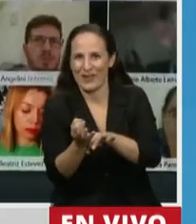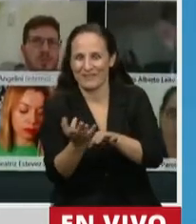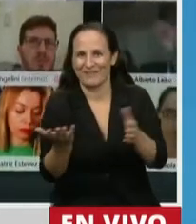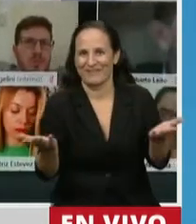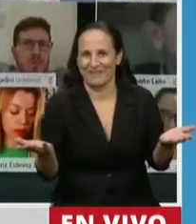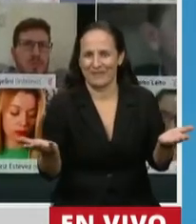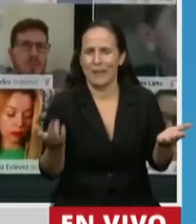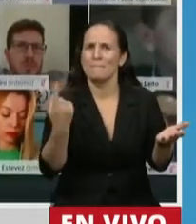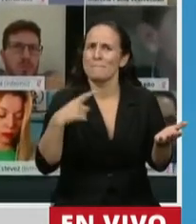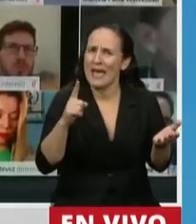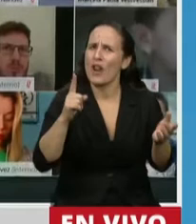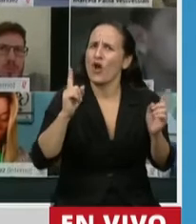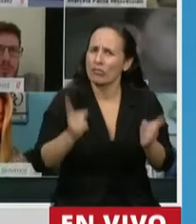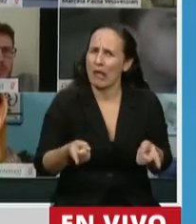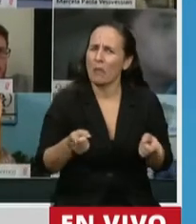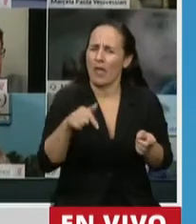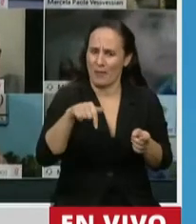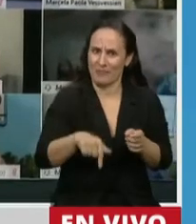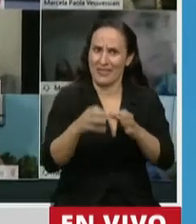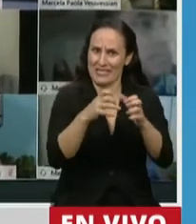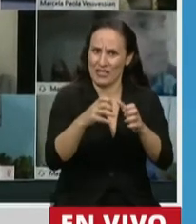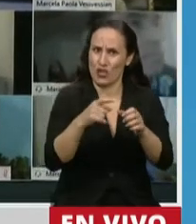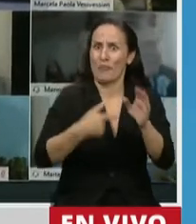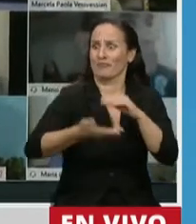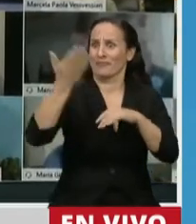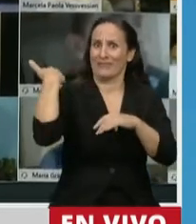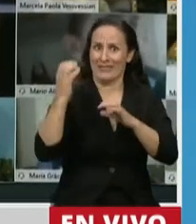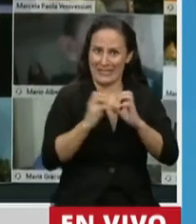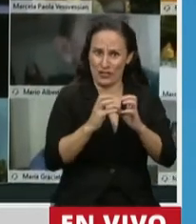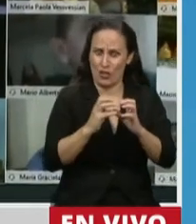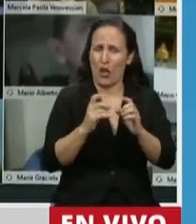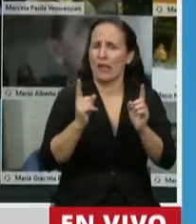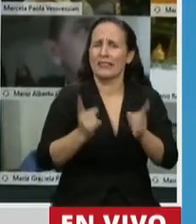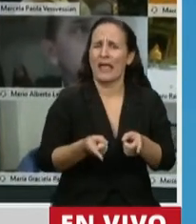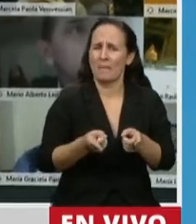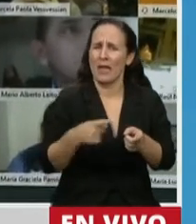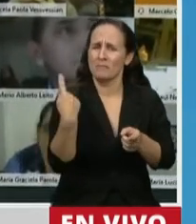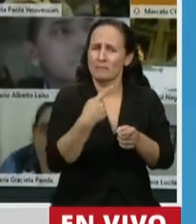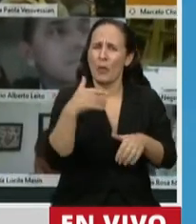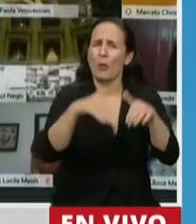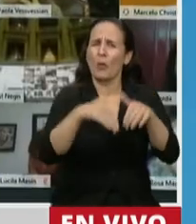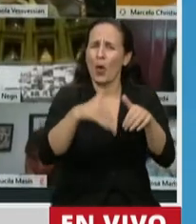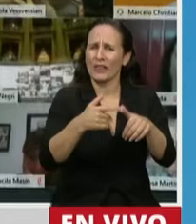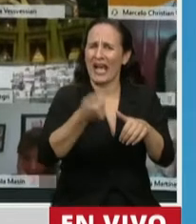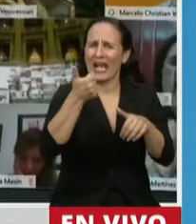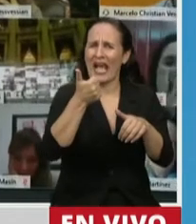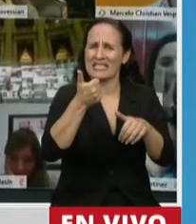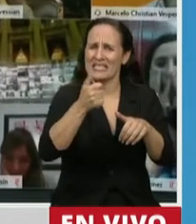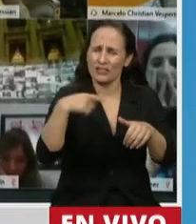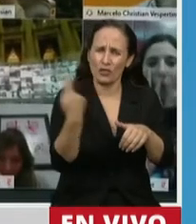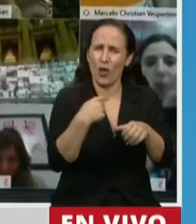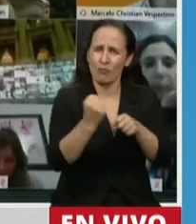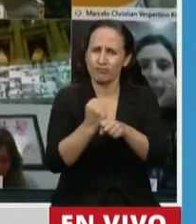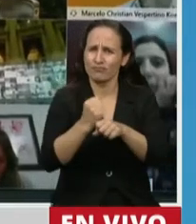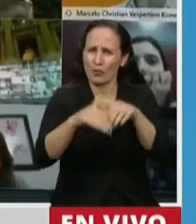hayamos sido capaces, tanto en esta sesión como en la anterior, de prácticamente votar por unanimidad todos estos